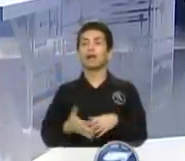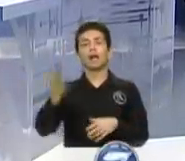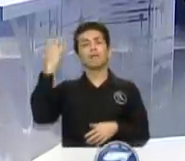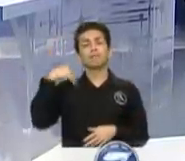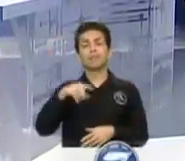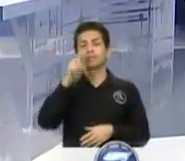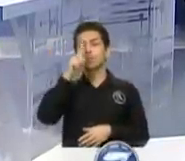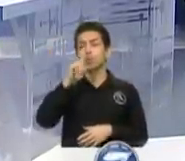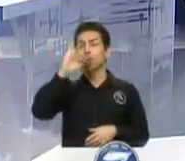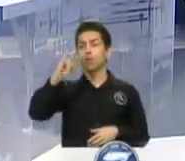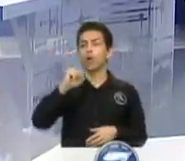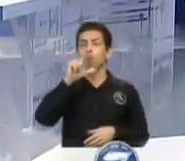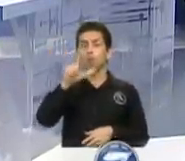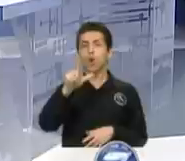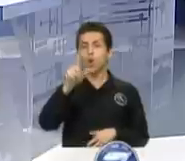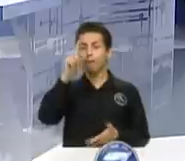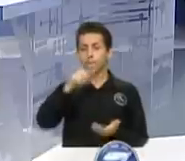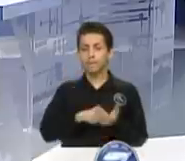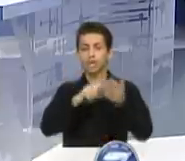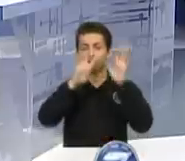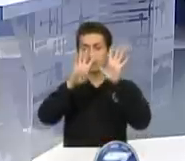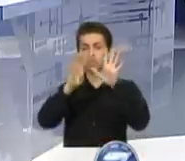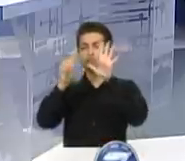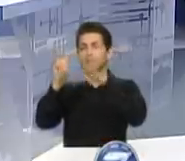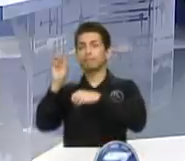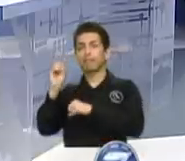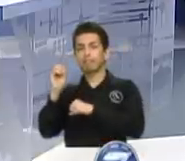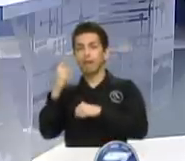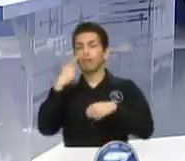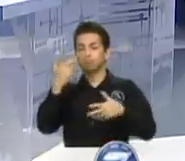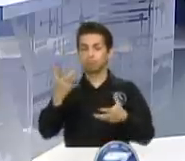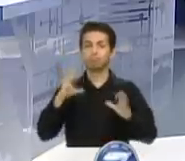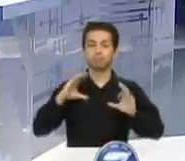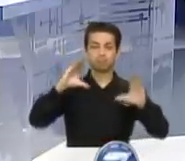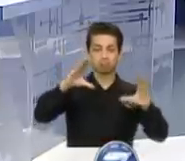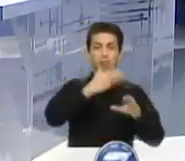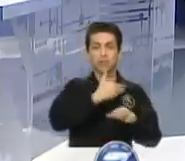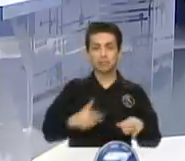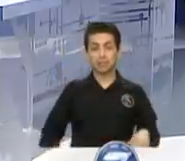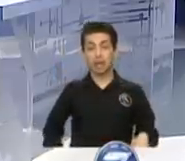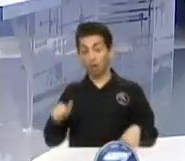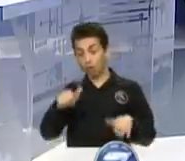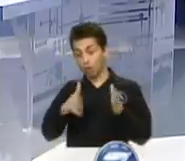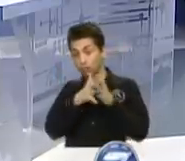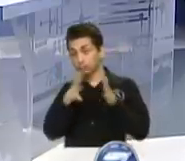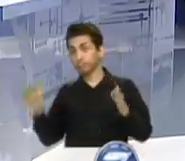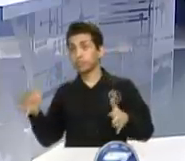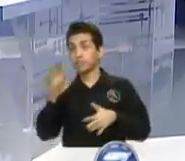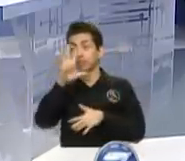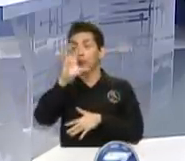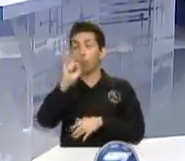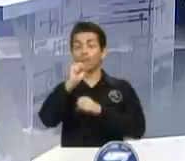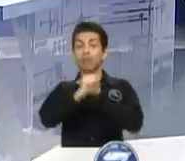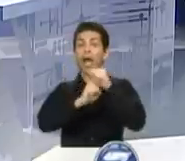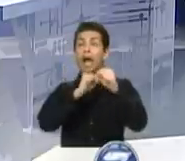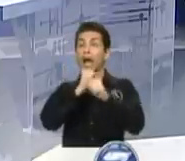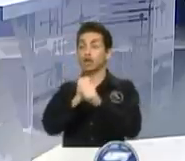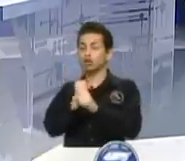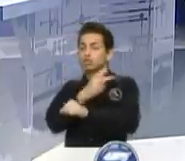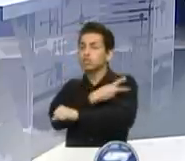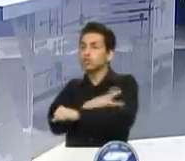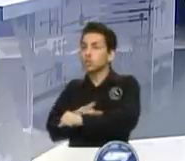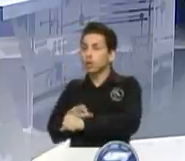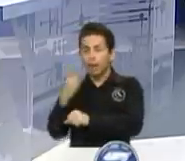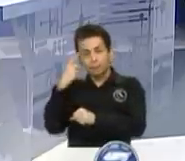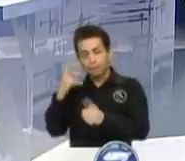En este 2020 cumple 50 años de historia, de esfuerzo, trabajo y un liderazgo innato dedicado a ofrecer espacios